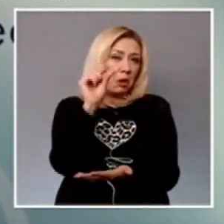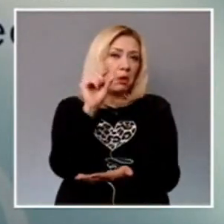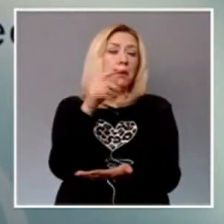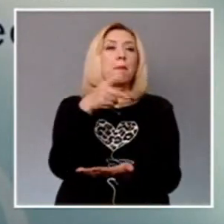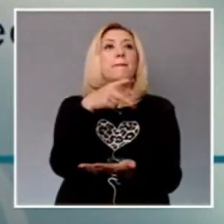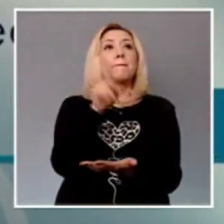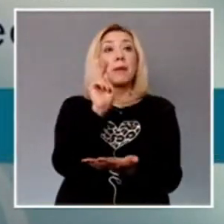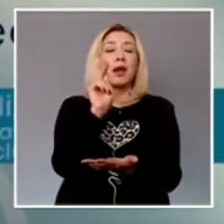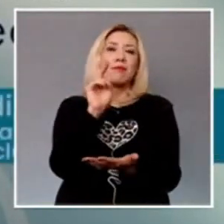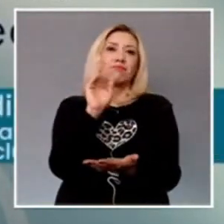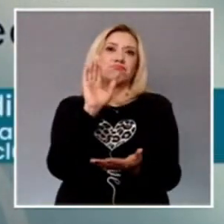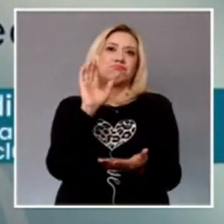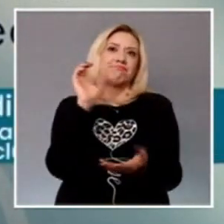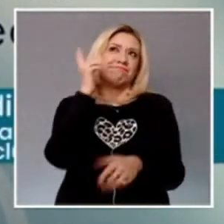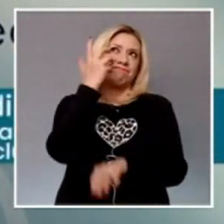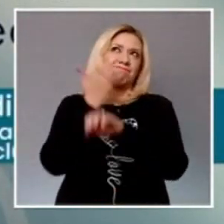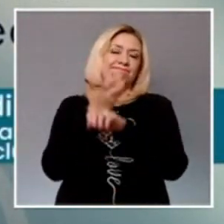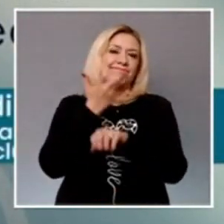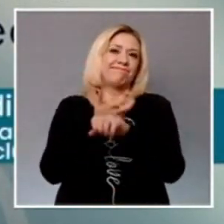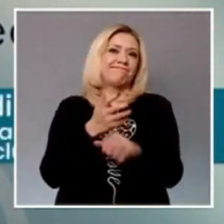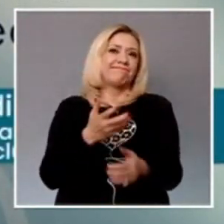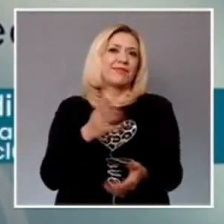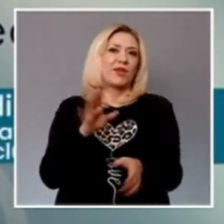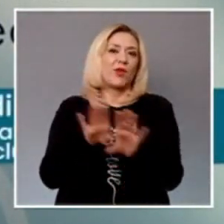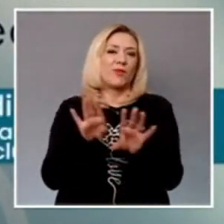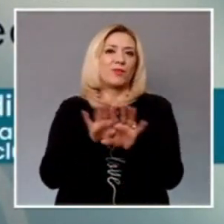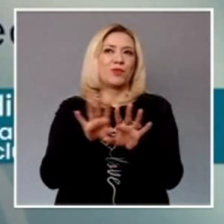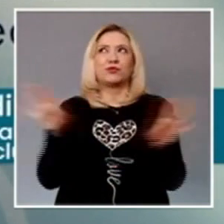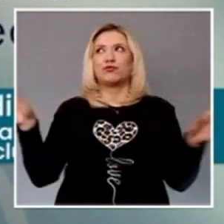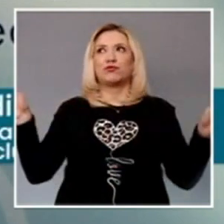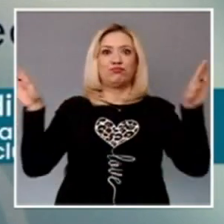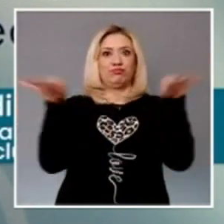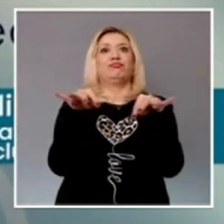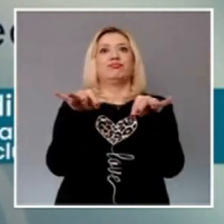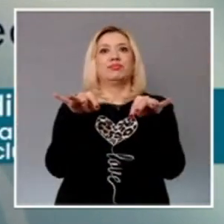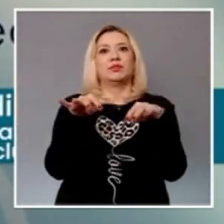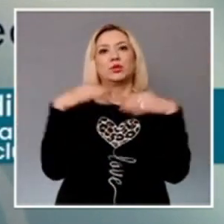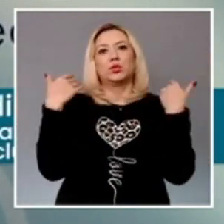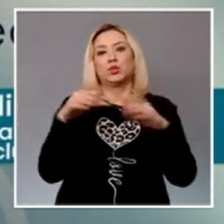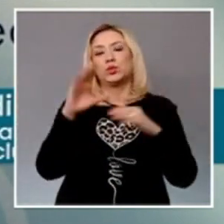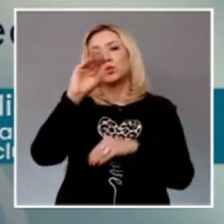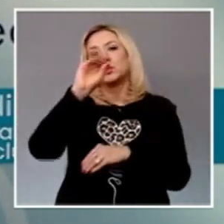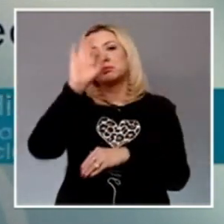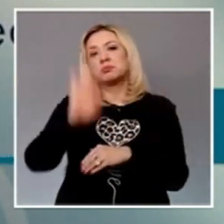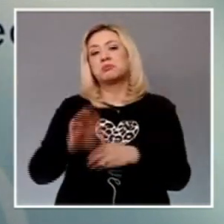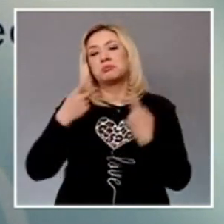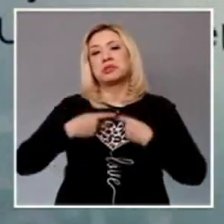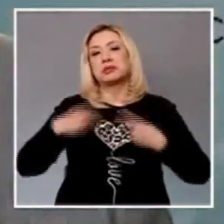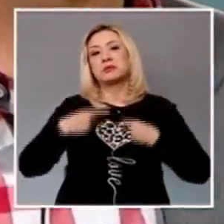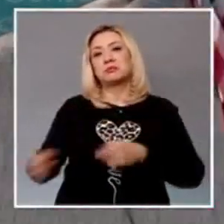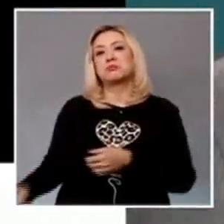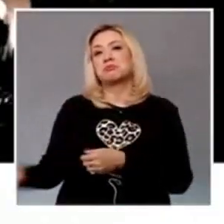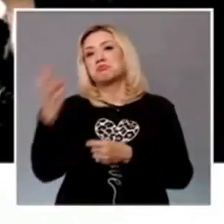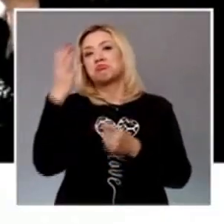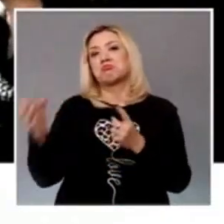de los Estados Unidos de América, con quien se maneja prácticamente el 90% de los procedimientos de extradición.